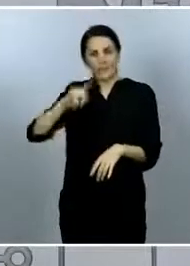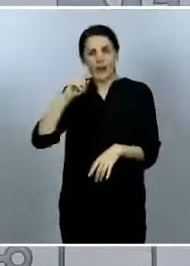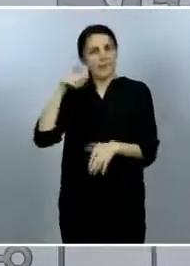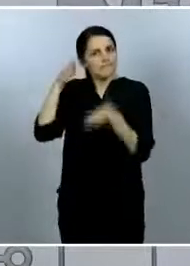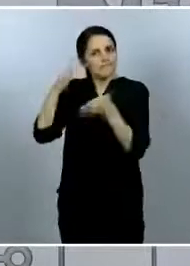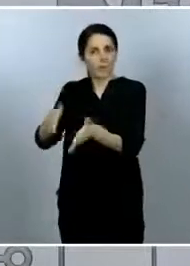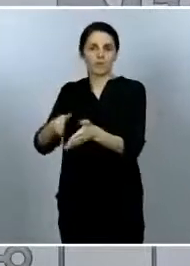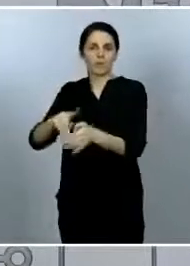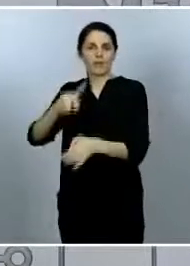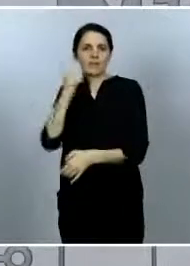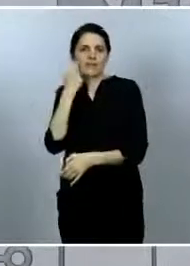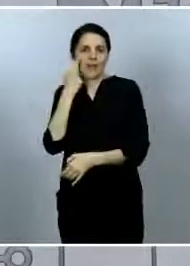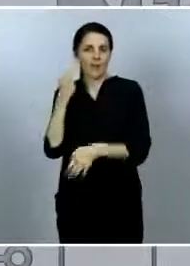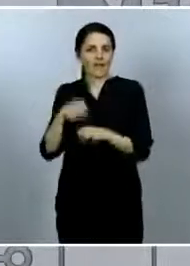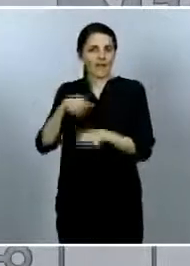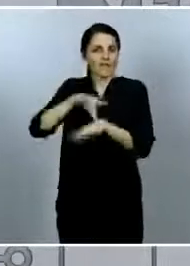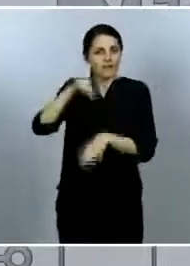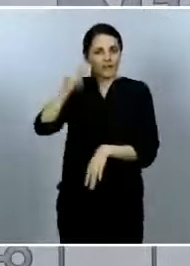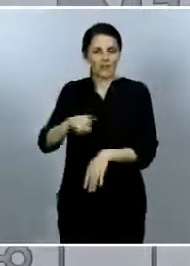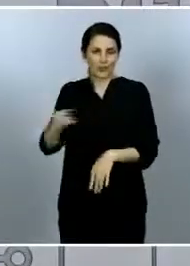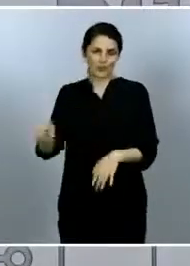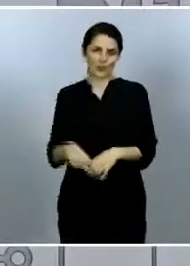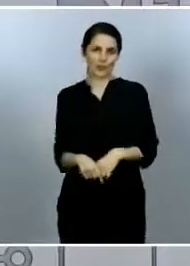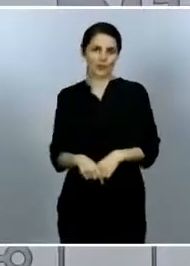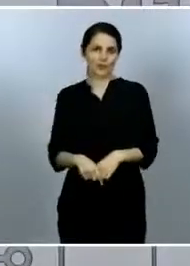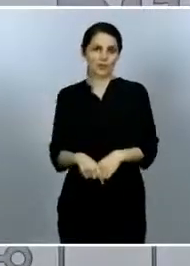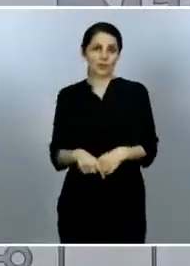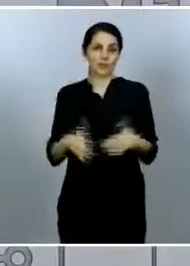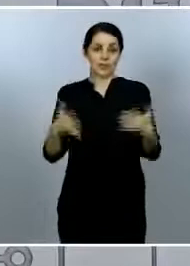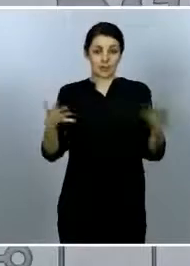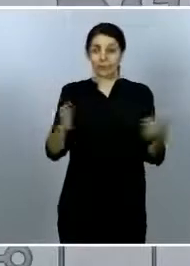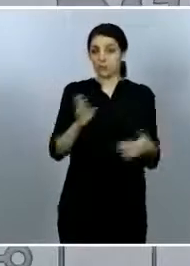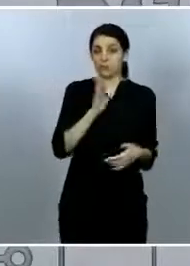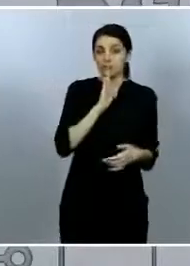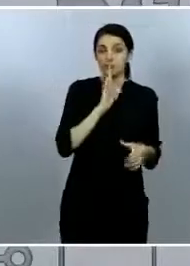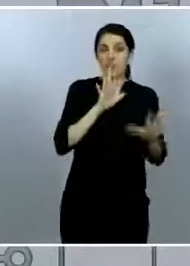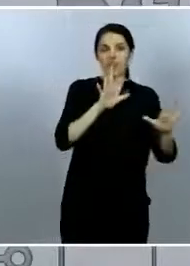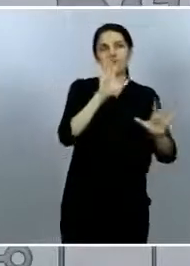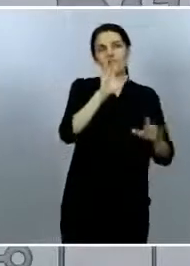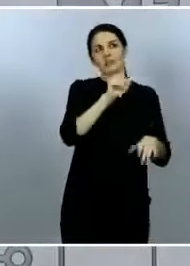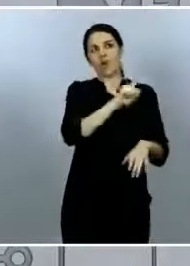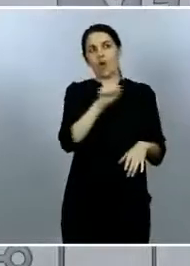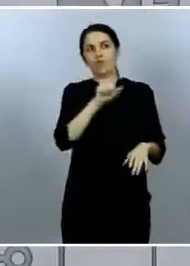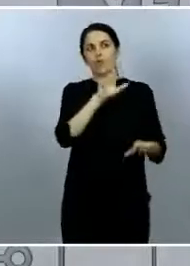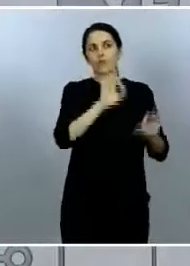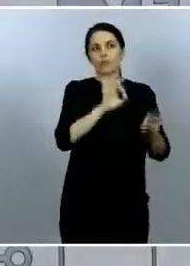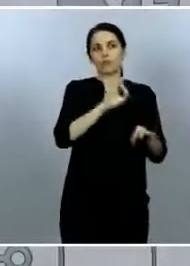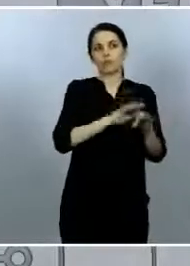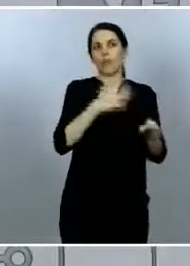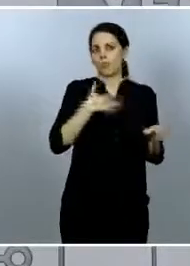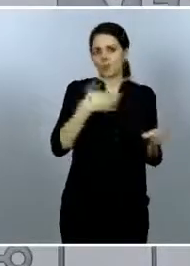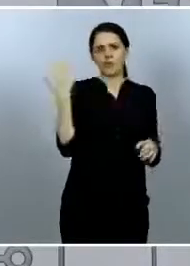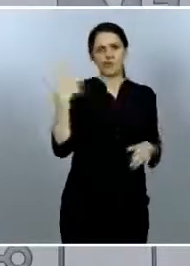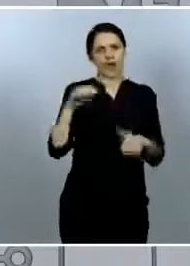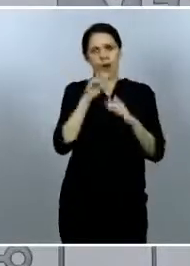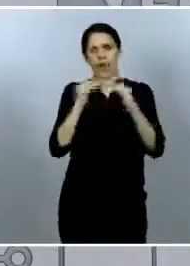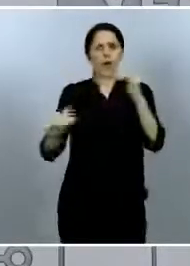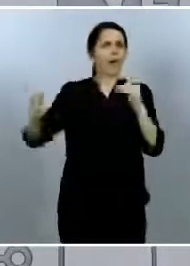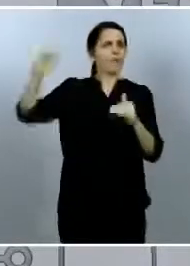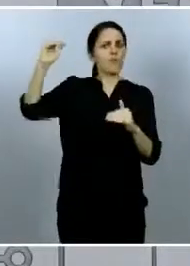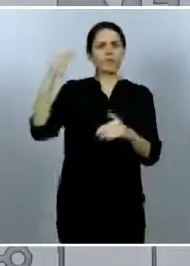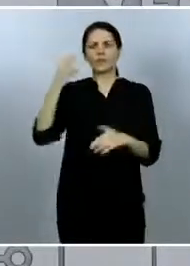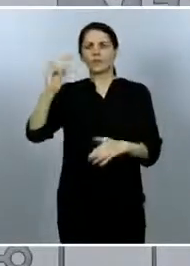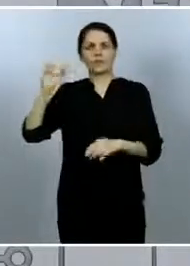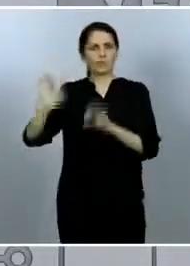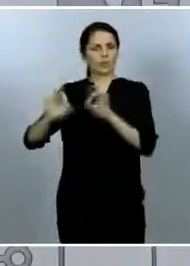más puedo decirles si en lugar de ese 10-12 que detectábamos hasta ahora hemos pasado al 30 al 40 o al 50 no se lo puedo decir